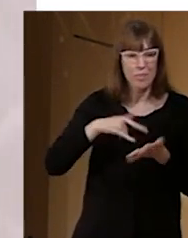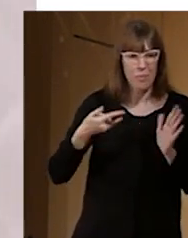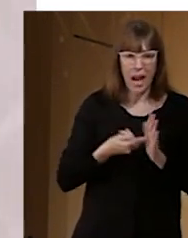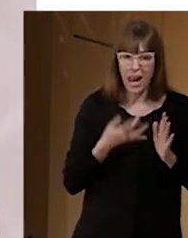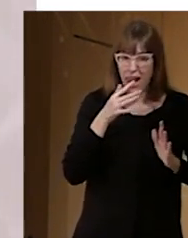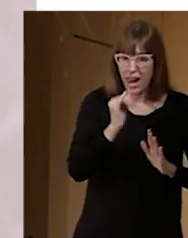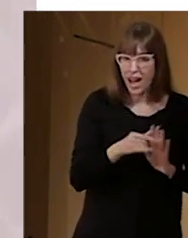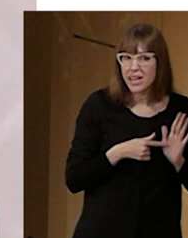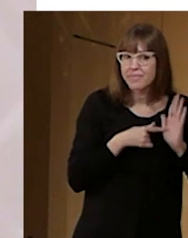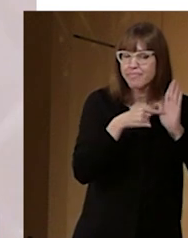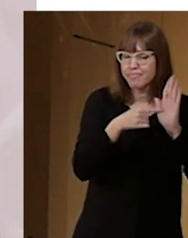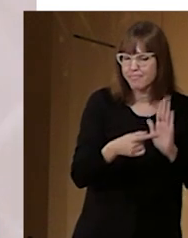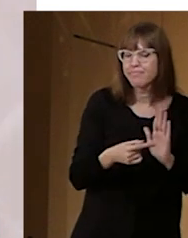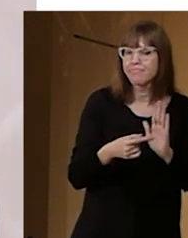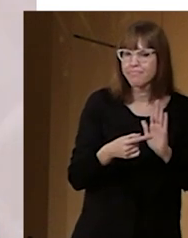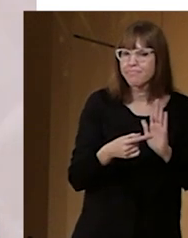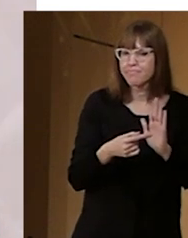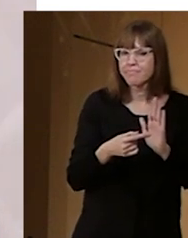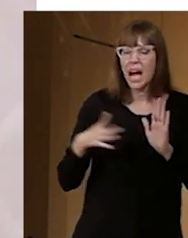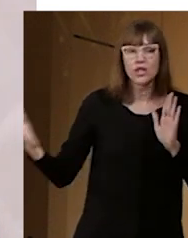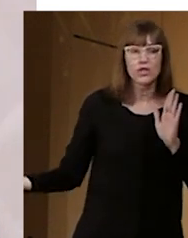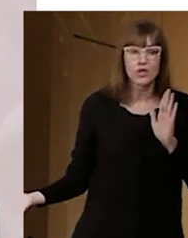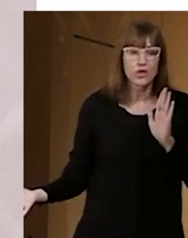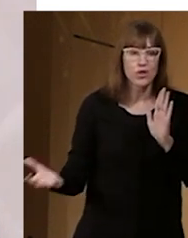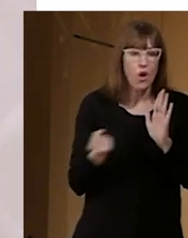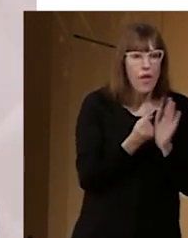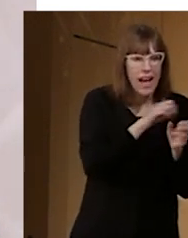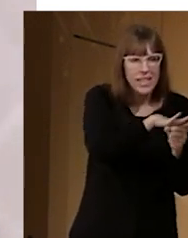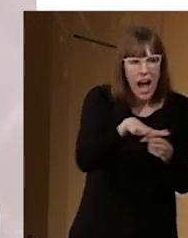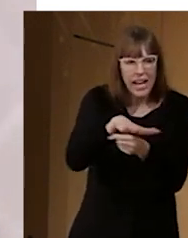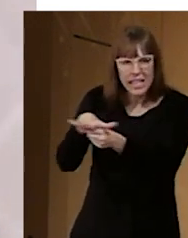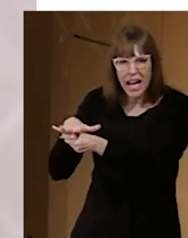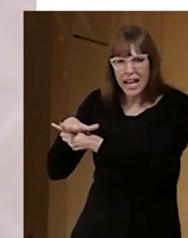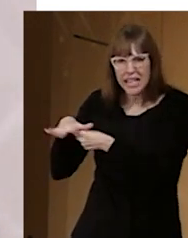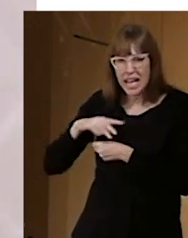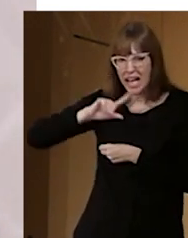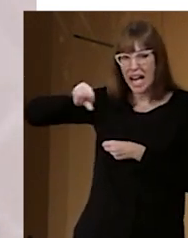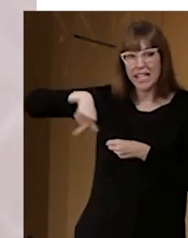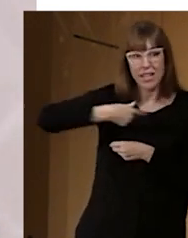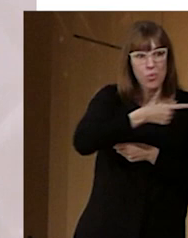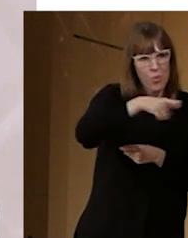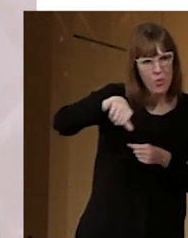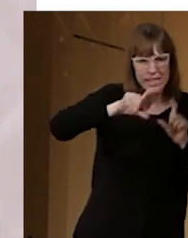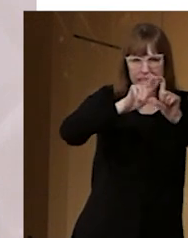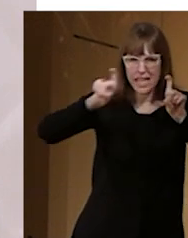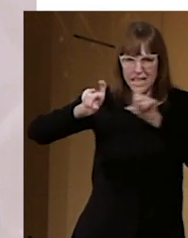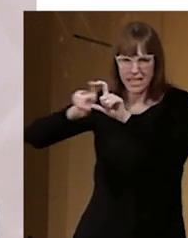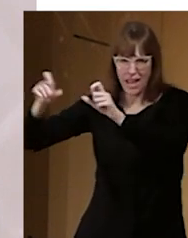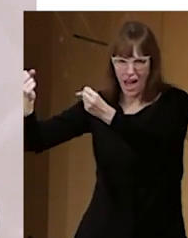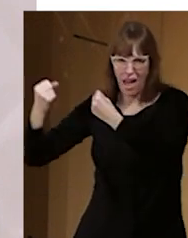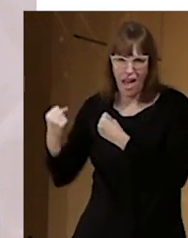todas las... Digamos, por lo menos a todas las áreas de nuestra entidad que las involucremos en esa